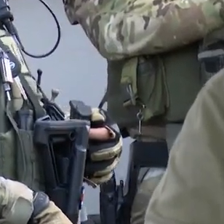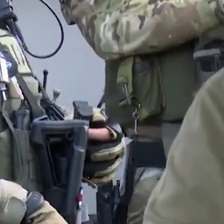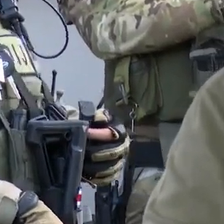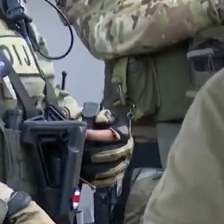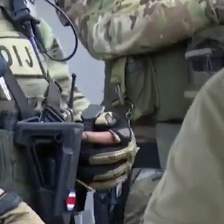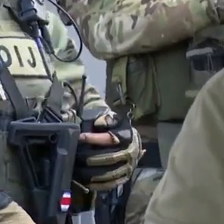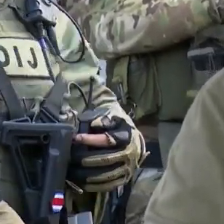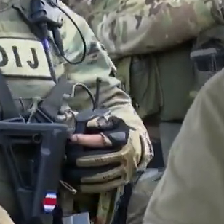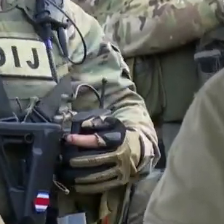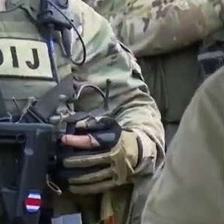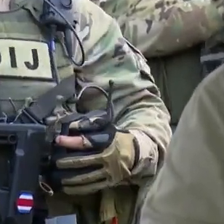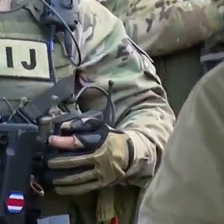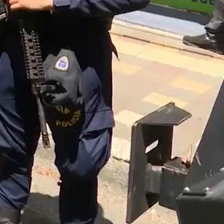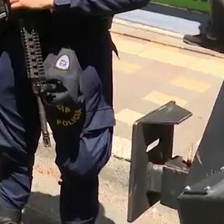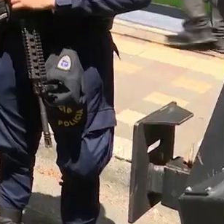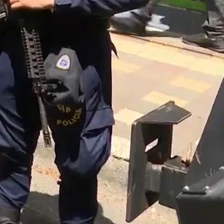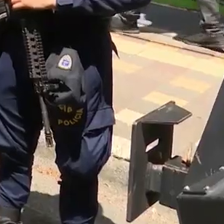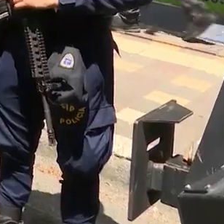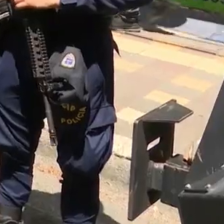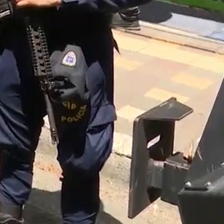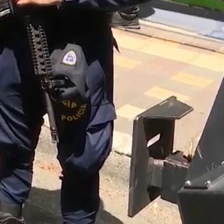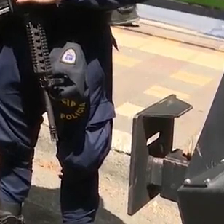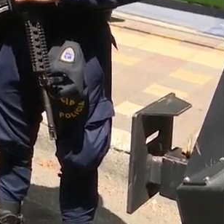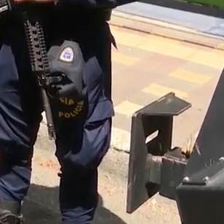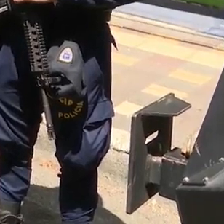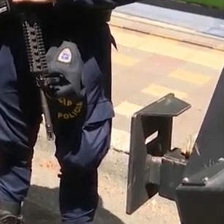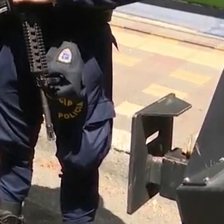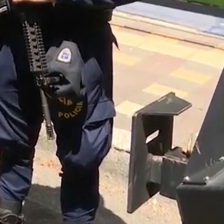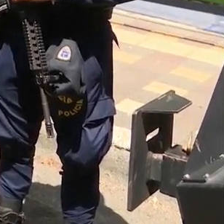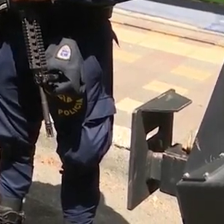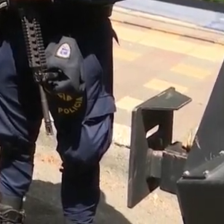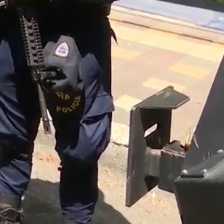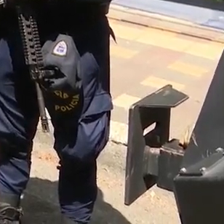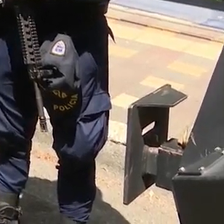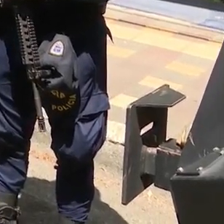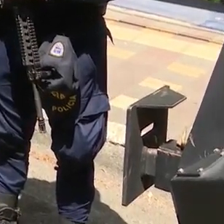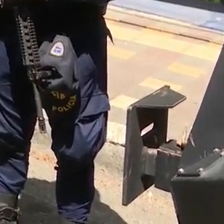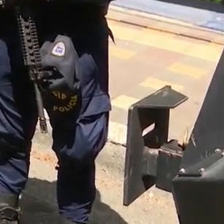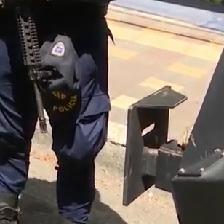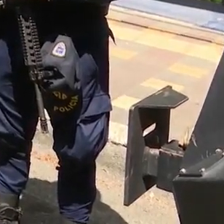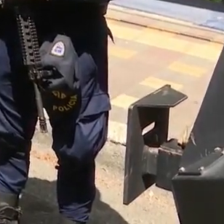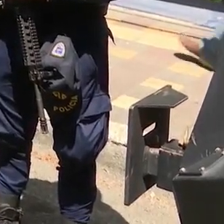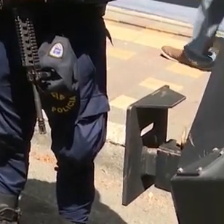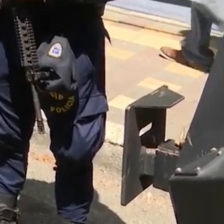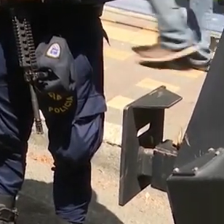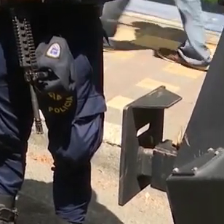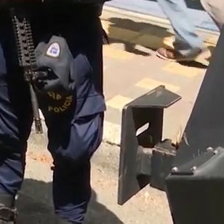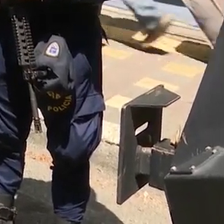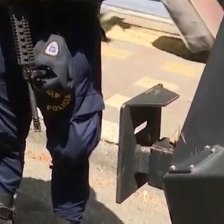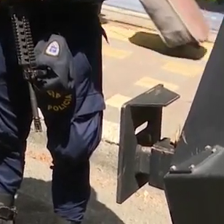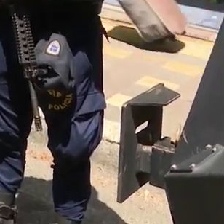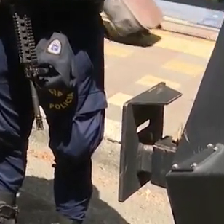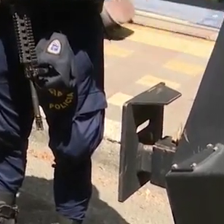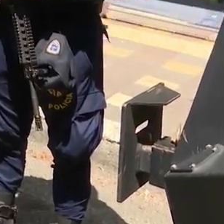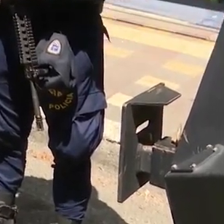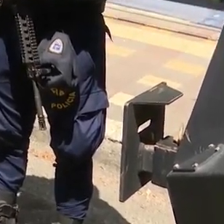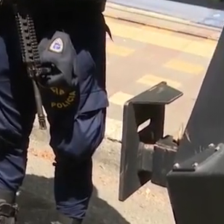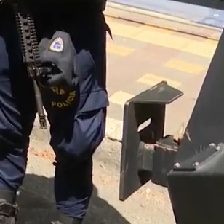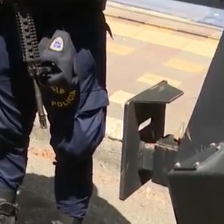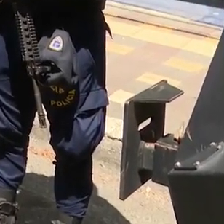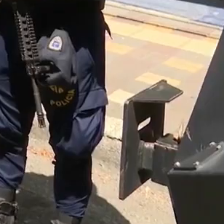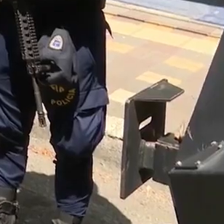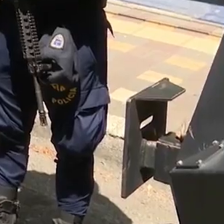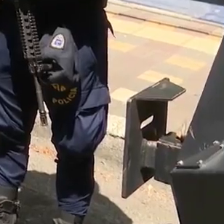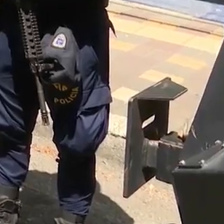semana seguiremos en esa línea. El jerarca señala que la ola de homicidios sigue siendo un comportamiento que se relaciona casi en su